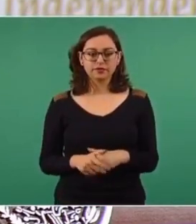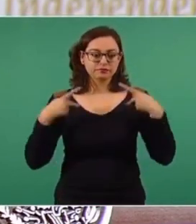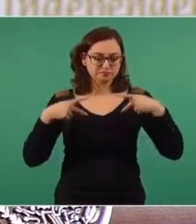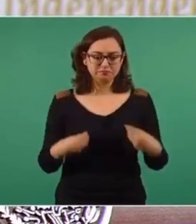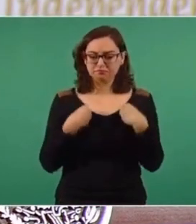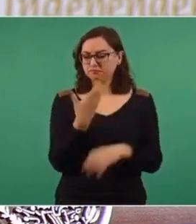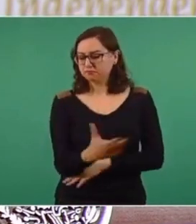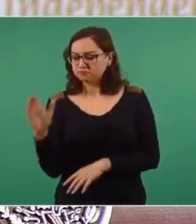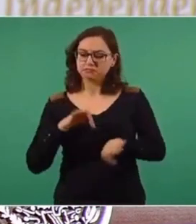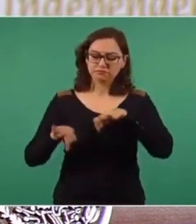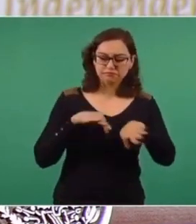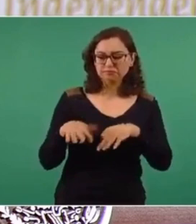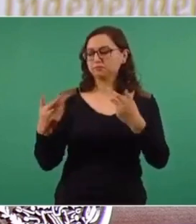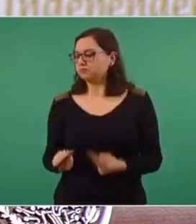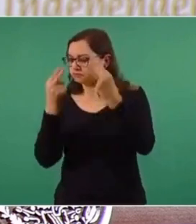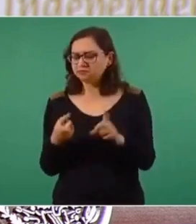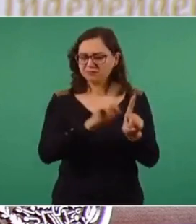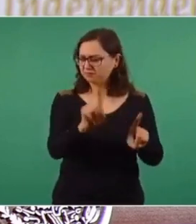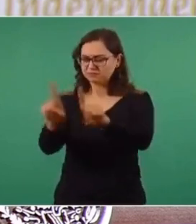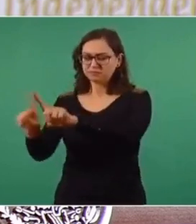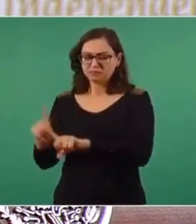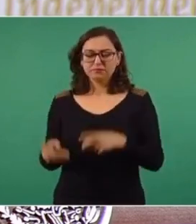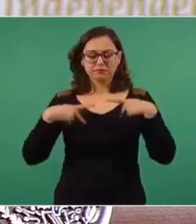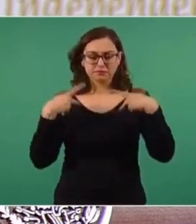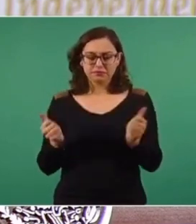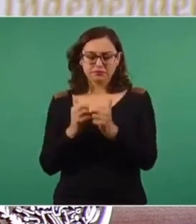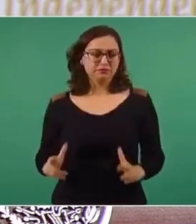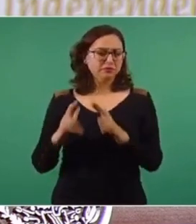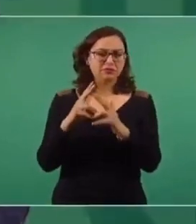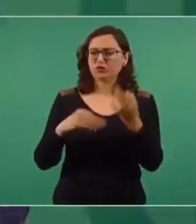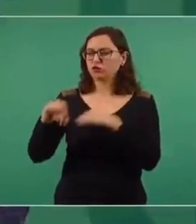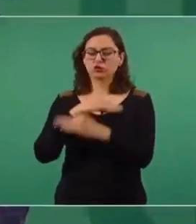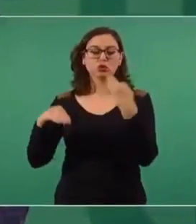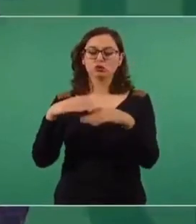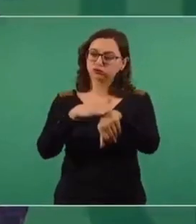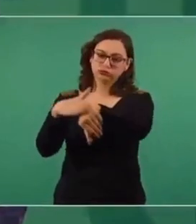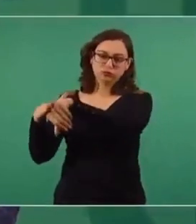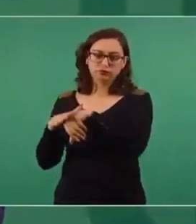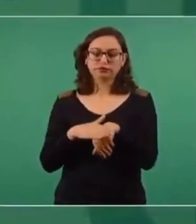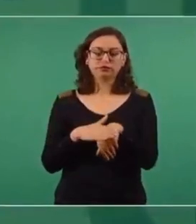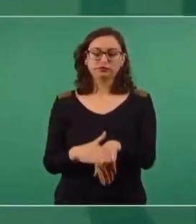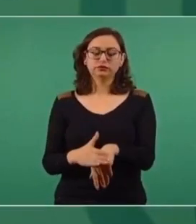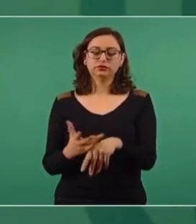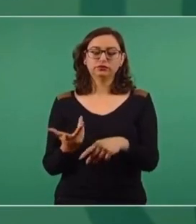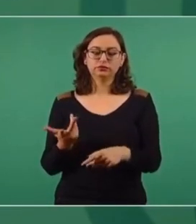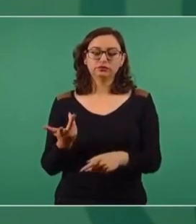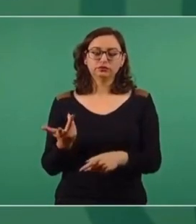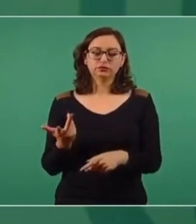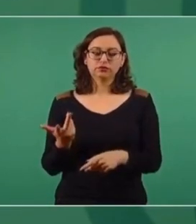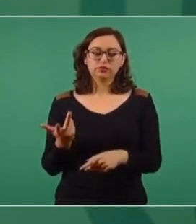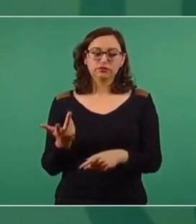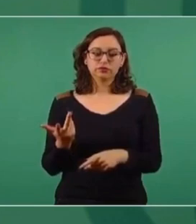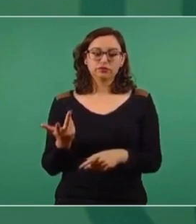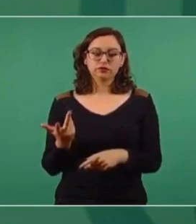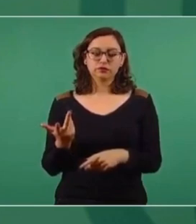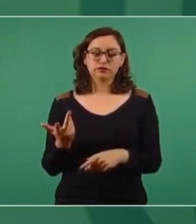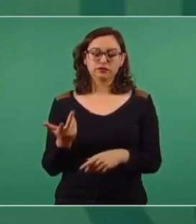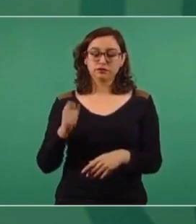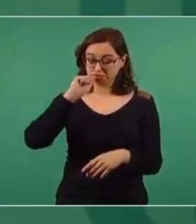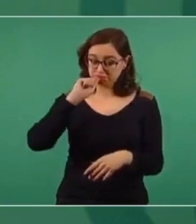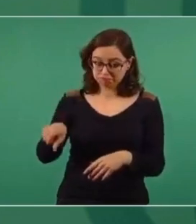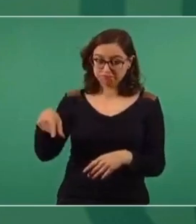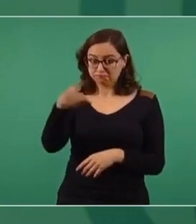campesinos, a los productores, a los comerciantes, a religiosos, a todos, a que se ayude